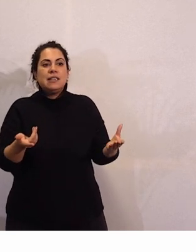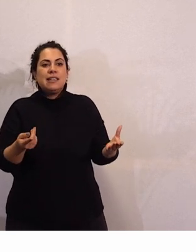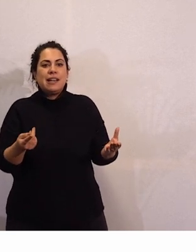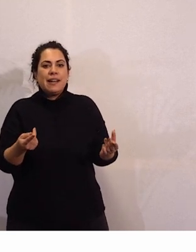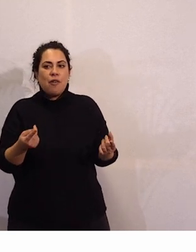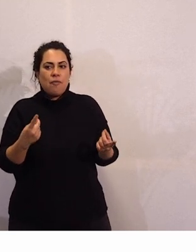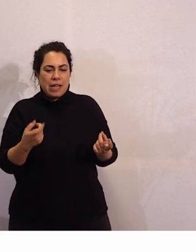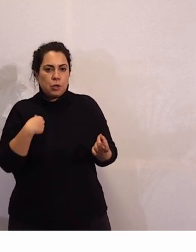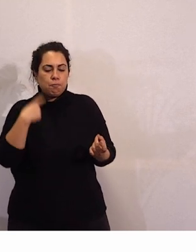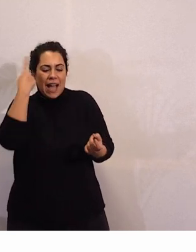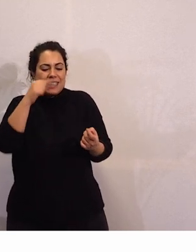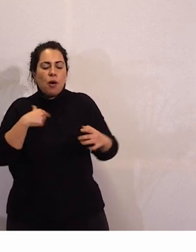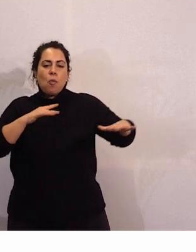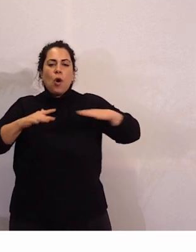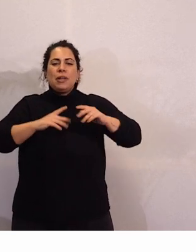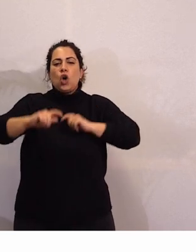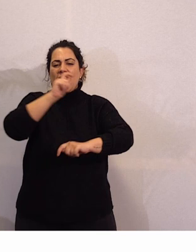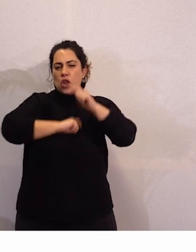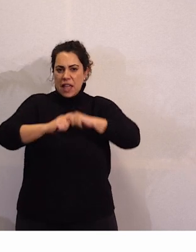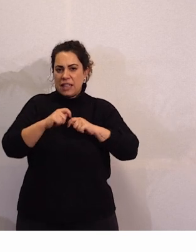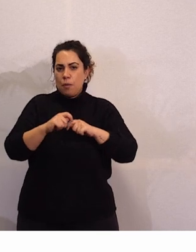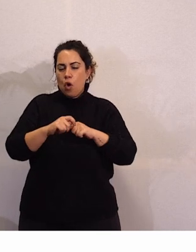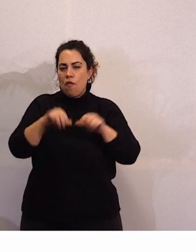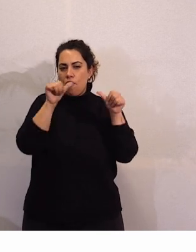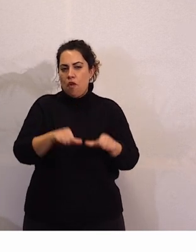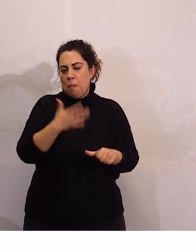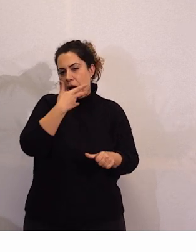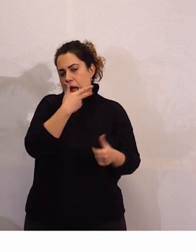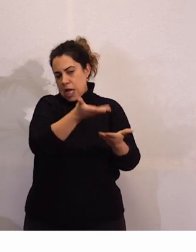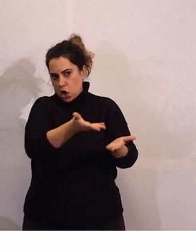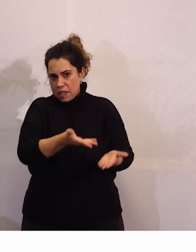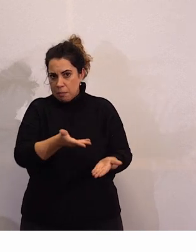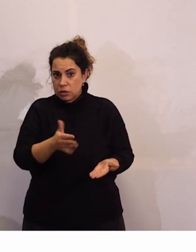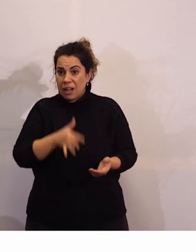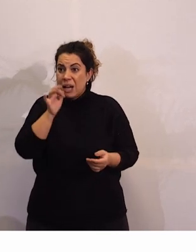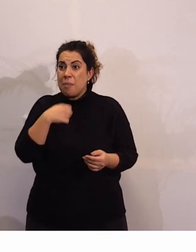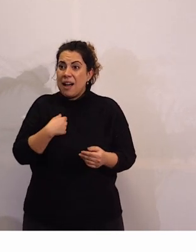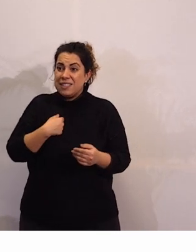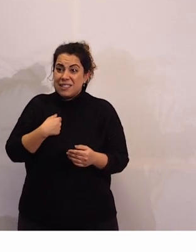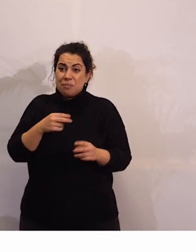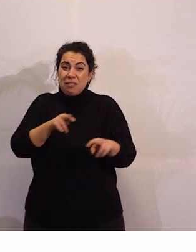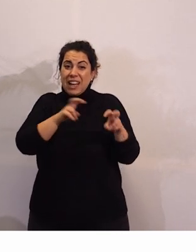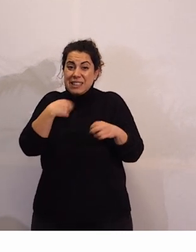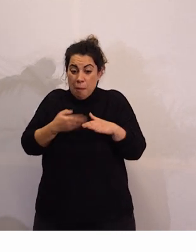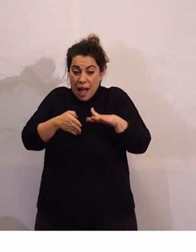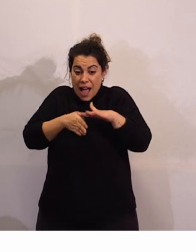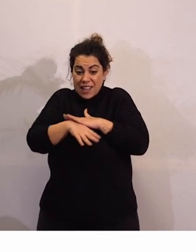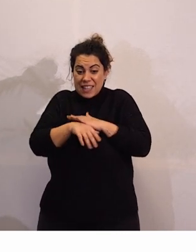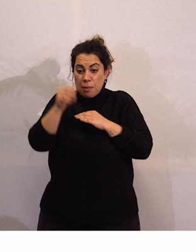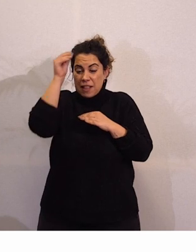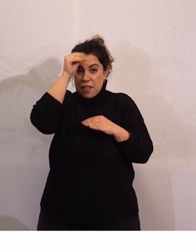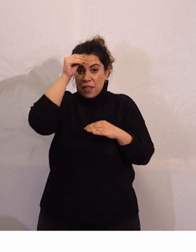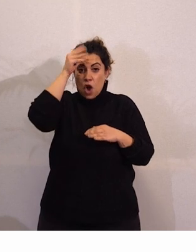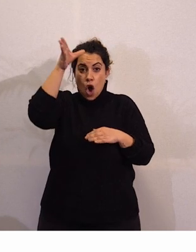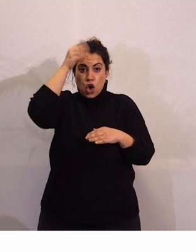sabemos cómo es el movimiento asociativo sabemos que el que haya entrado en la ley el tema de la accesibilidad cognitiva